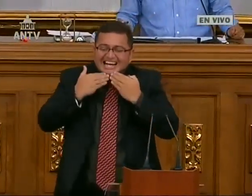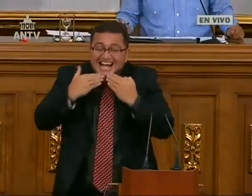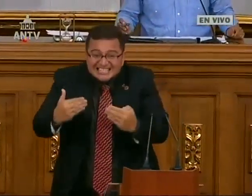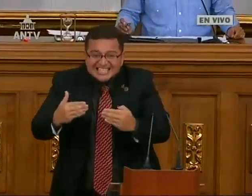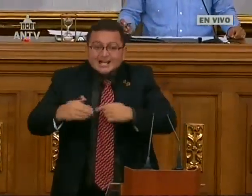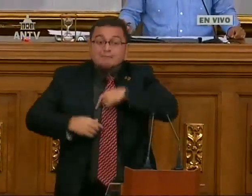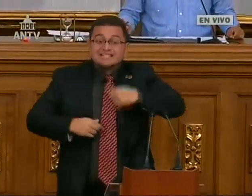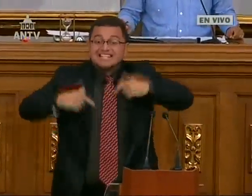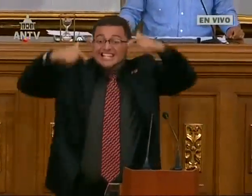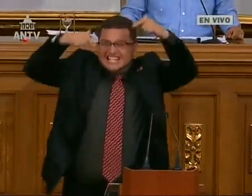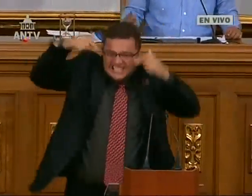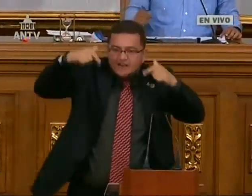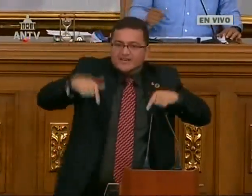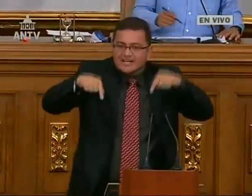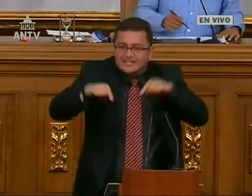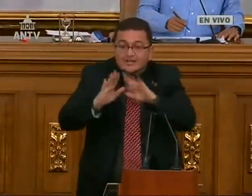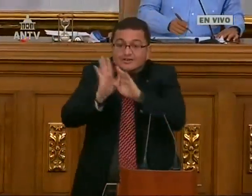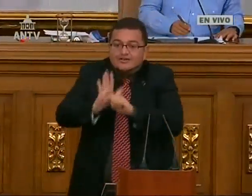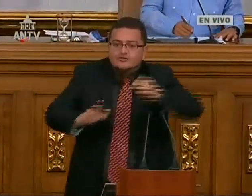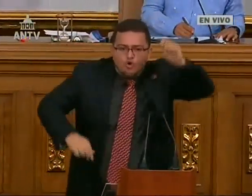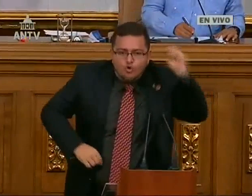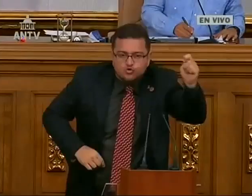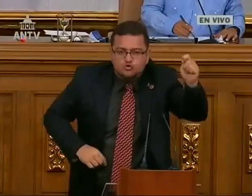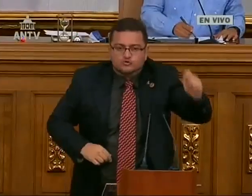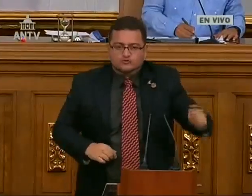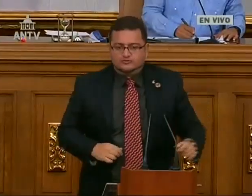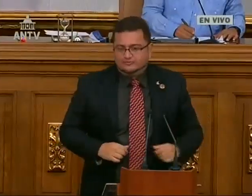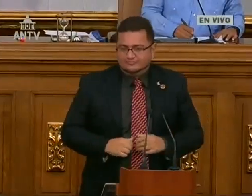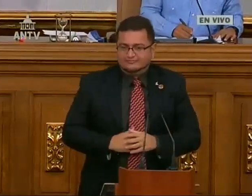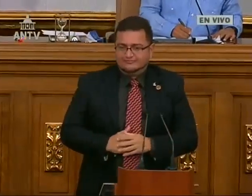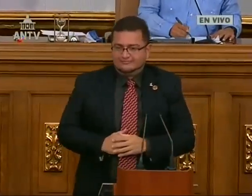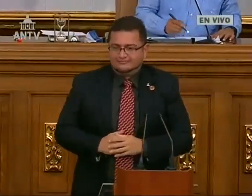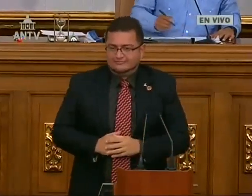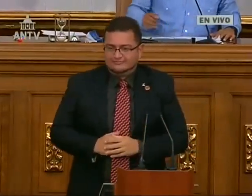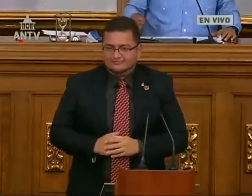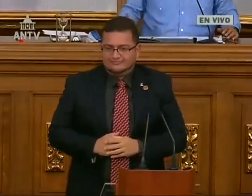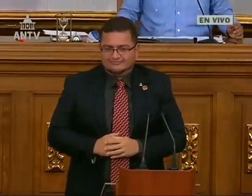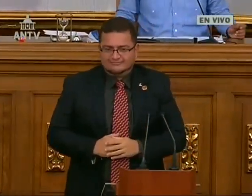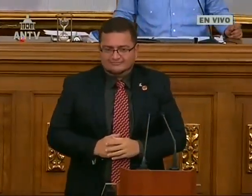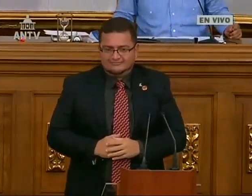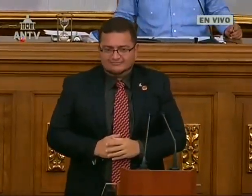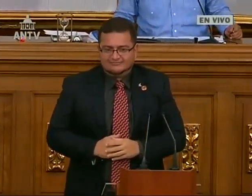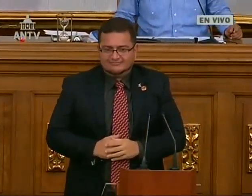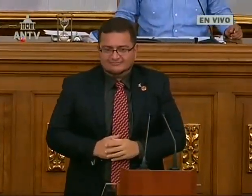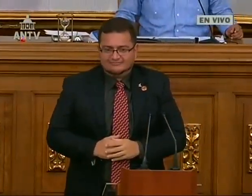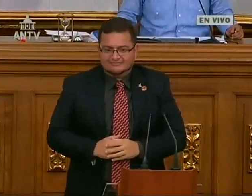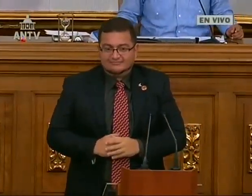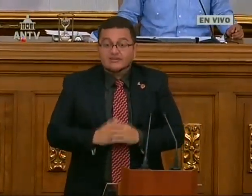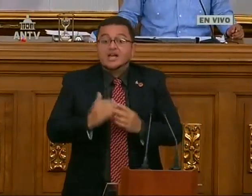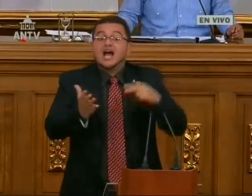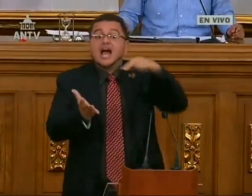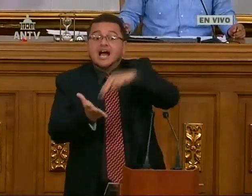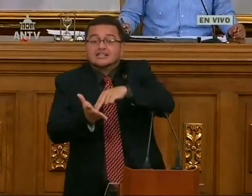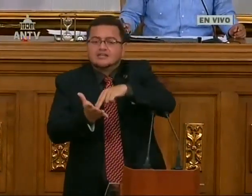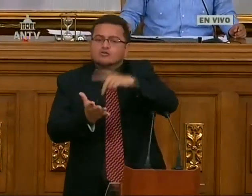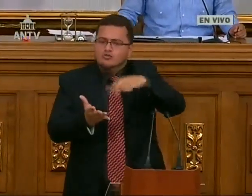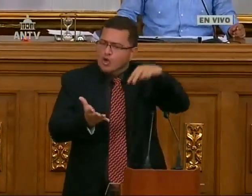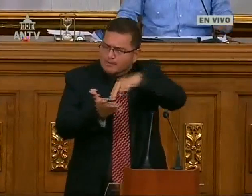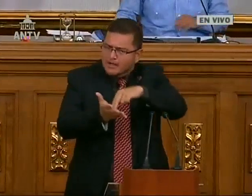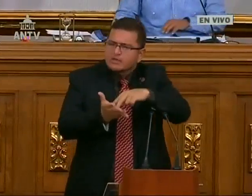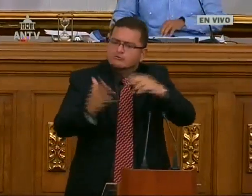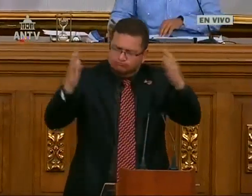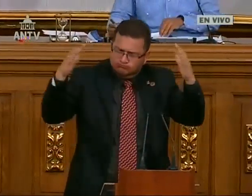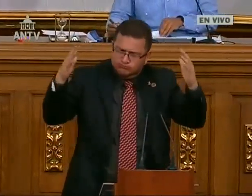El Día De Hoy Quiero Agradecer Al Presidente Chávez Porque Es Posible Que Esto Se Haga Que Esto Sea Una Realidad